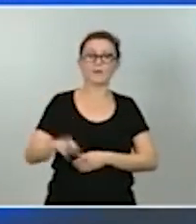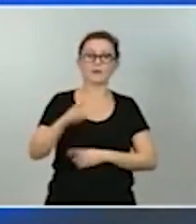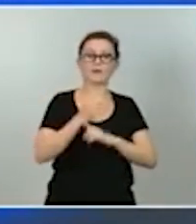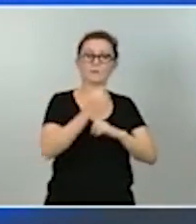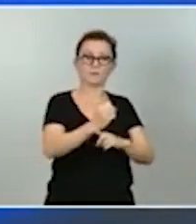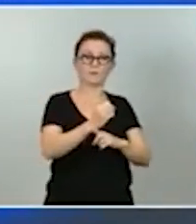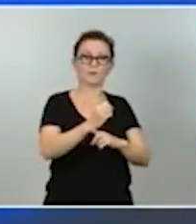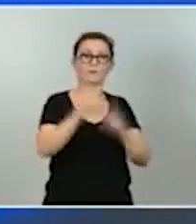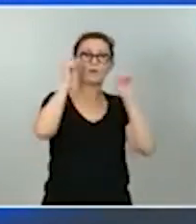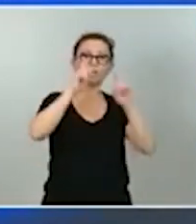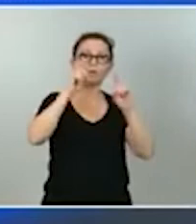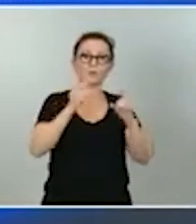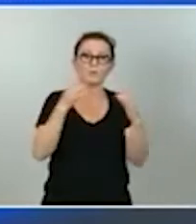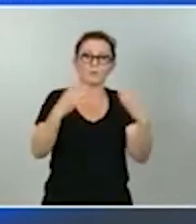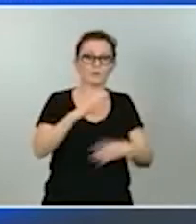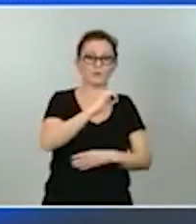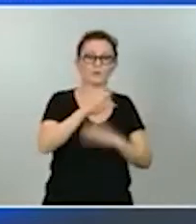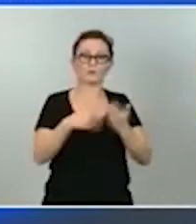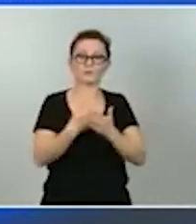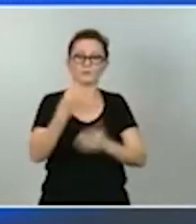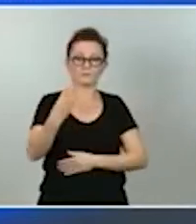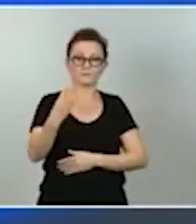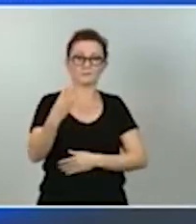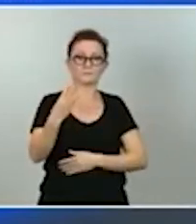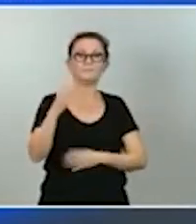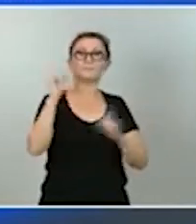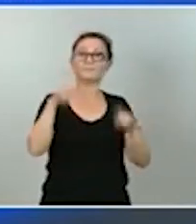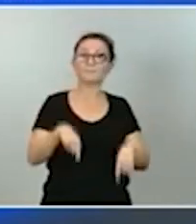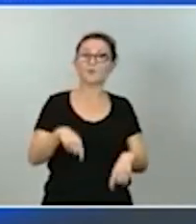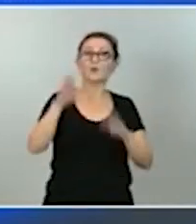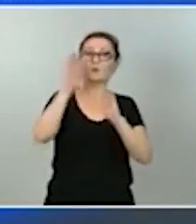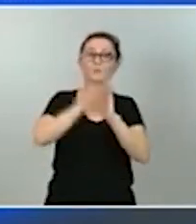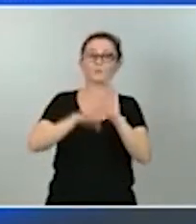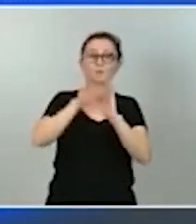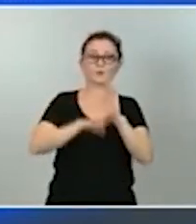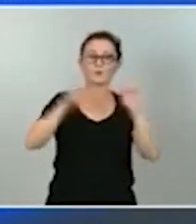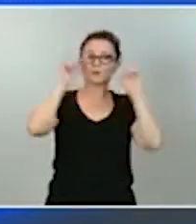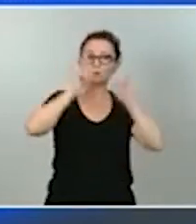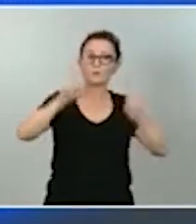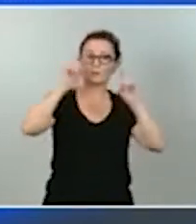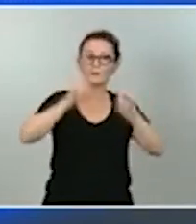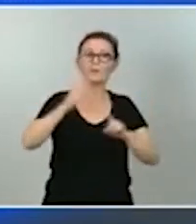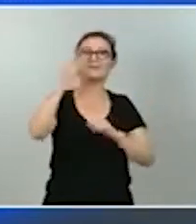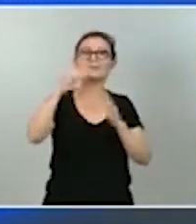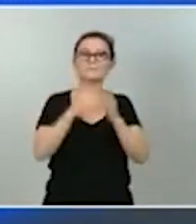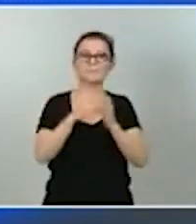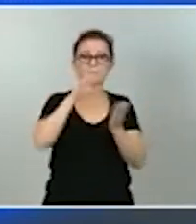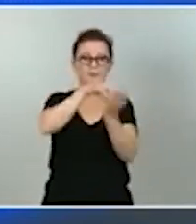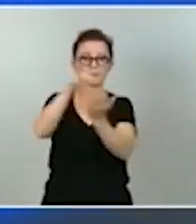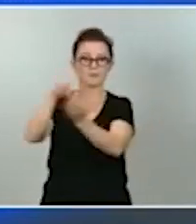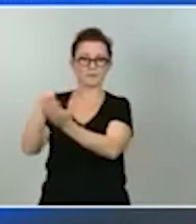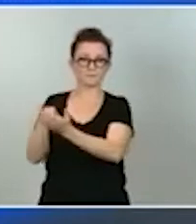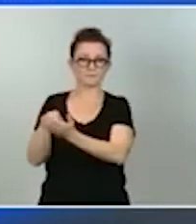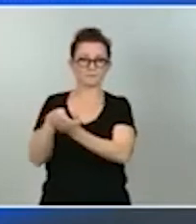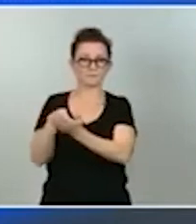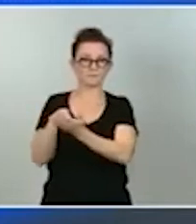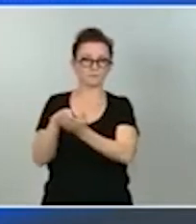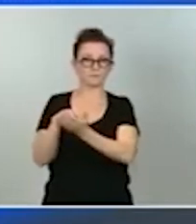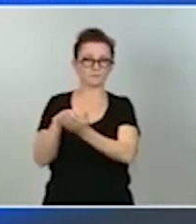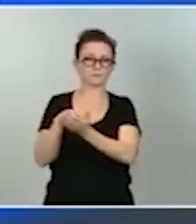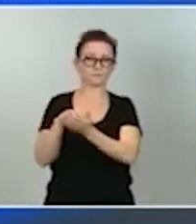apostaremos por un programa de enriquecimiento educativo para 3.000 centros de especial dificultad educativa